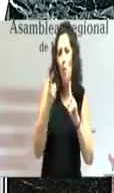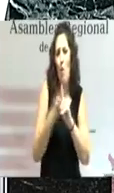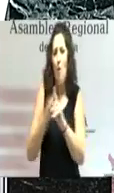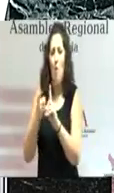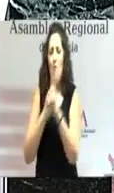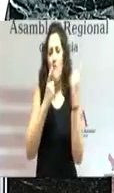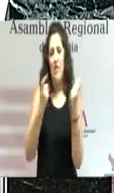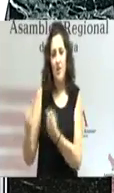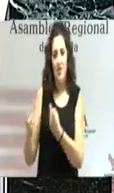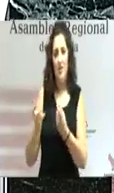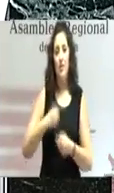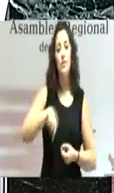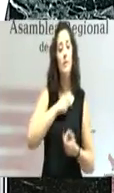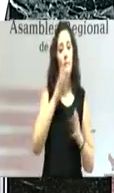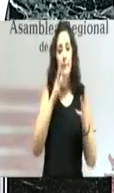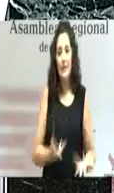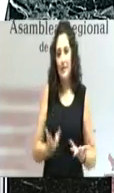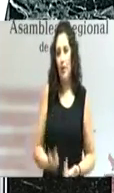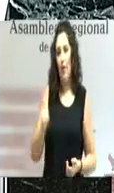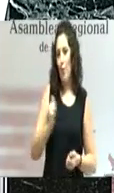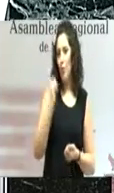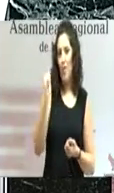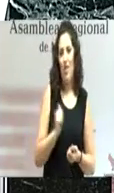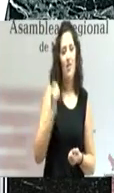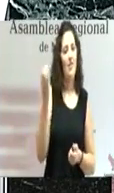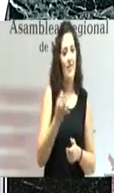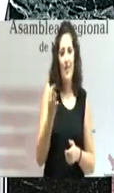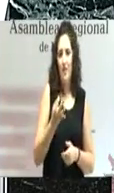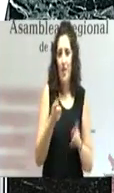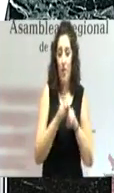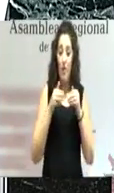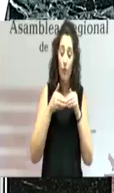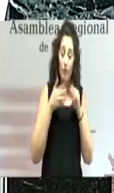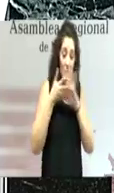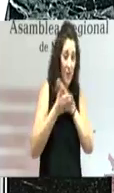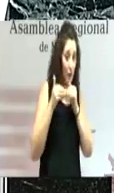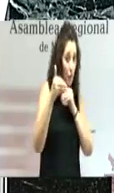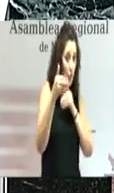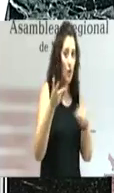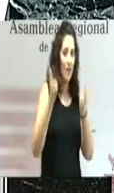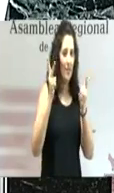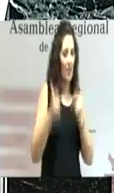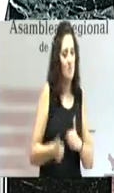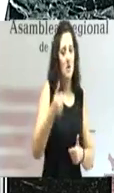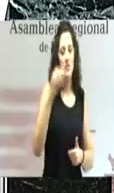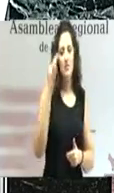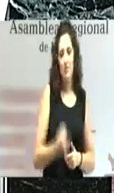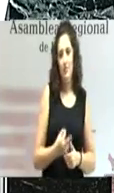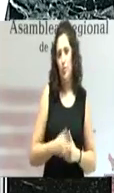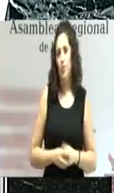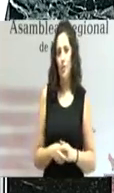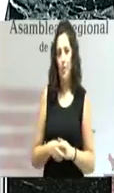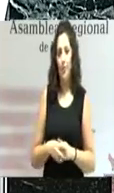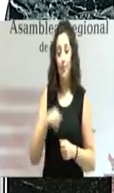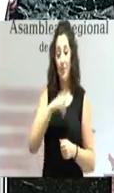Construyamos un presente de oportunidades para que tengan un futuro con más libertad. Durante este año se ha